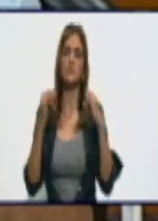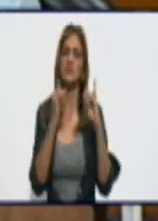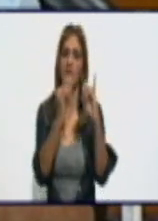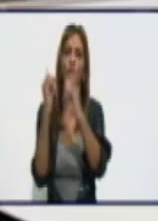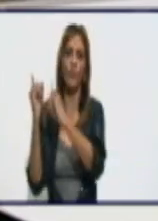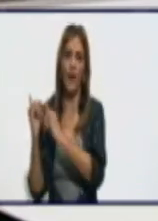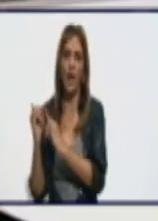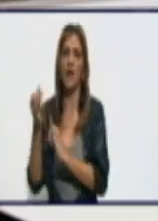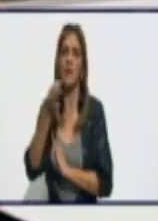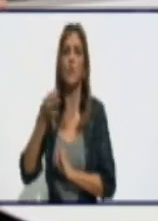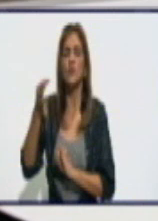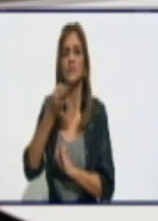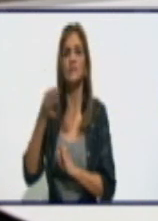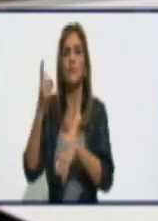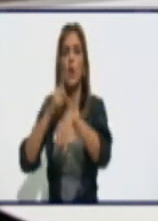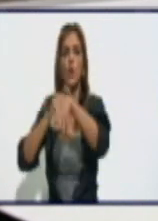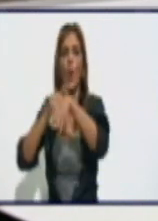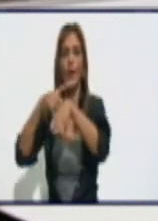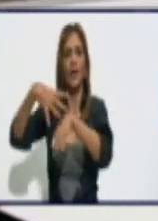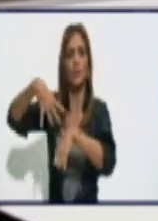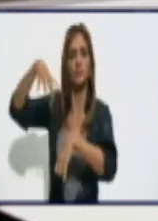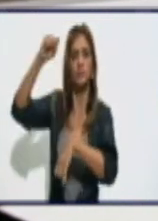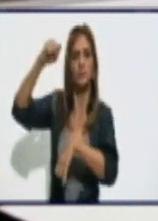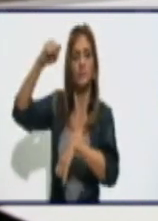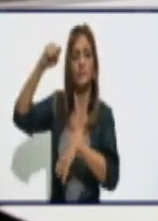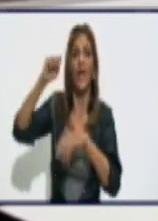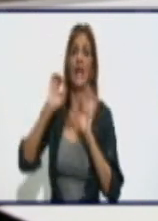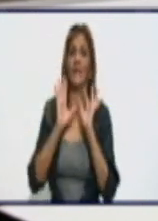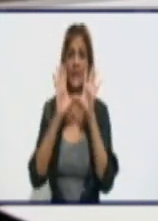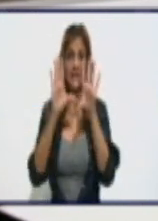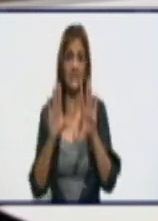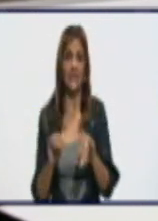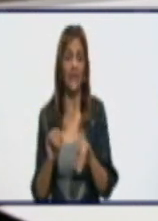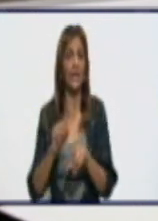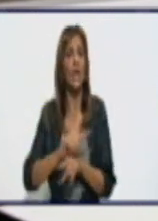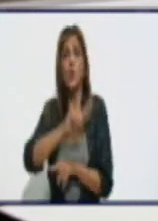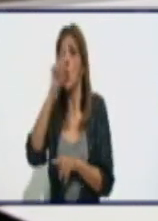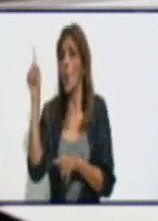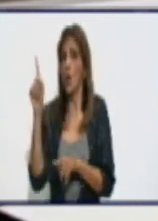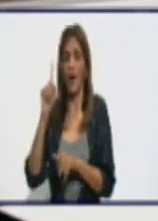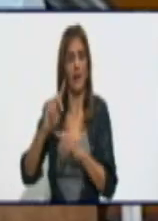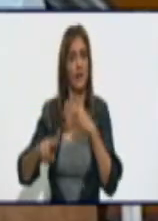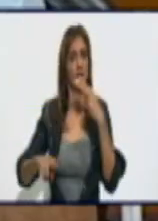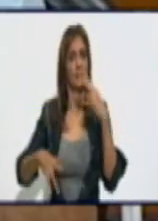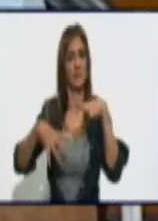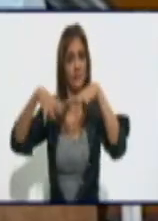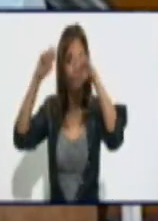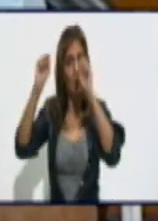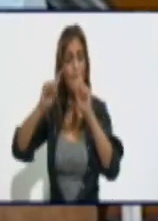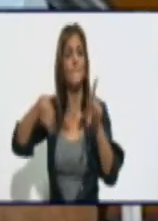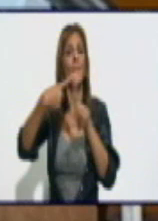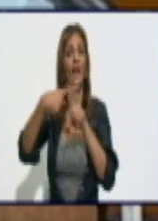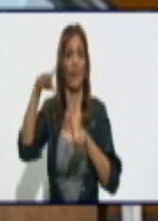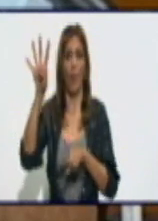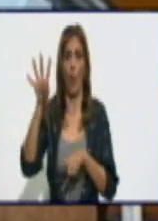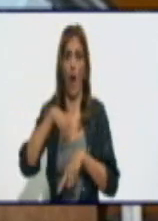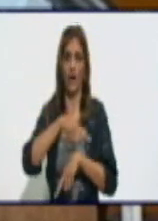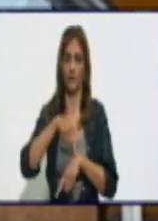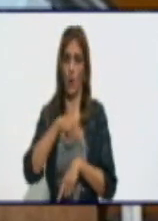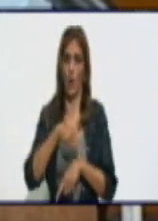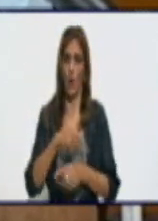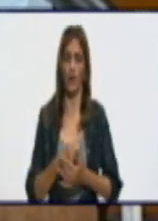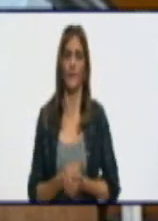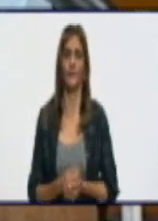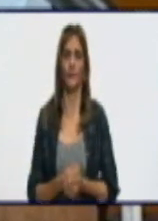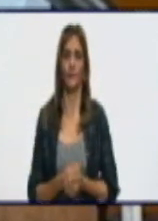Acotar además que nunca como premisa va a excederse de las cuatro horas por requerimiento del país, que nunca como